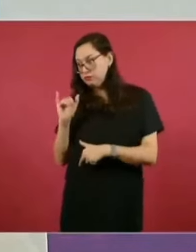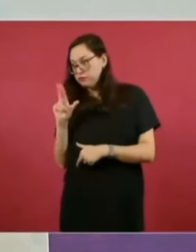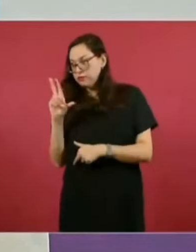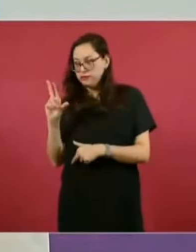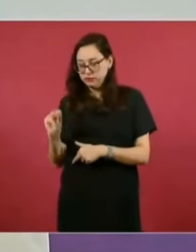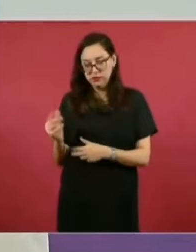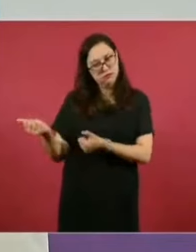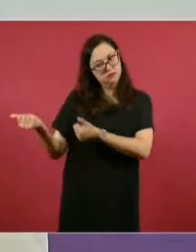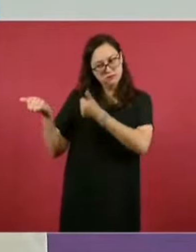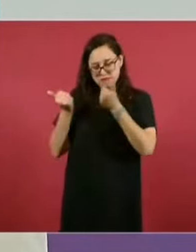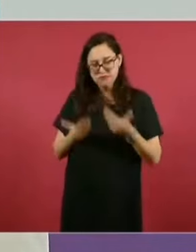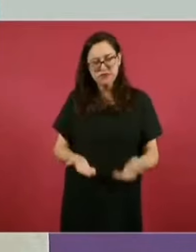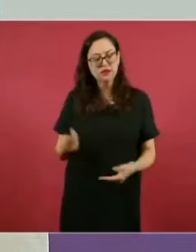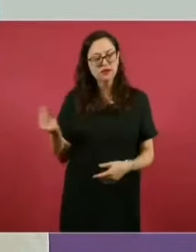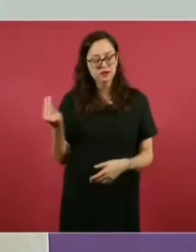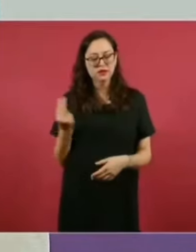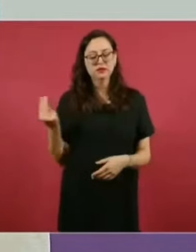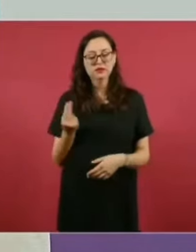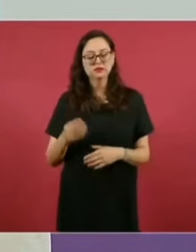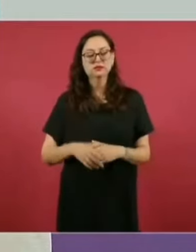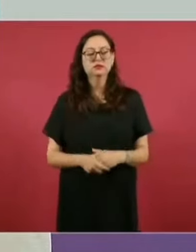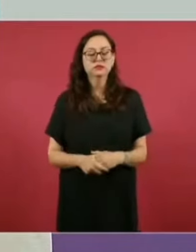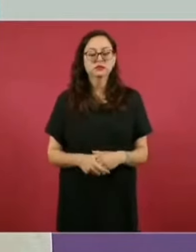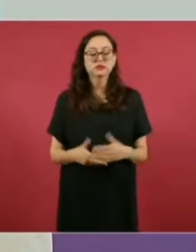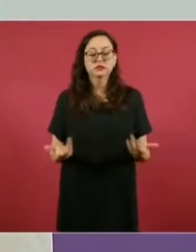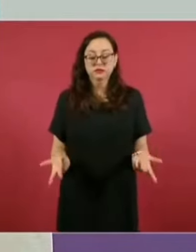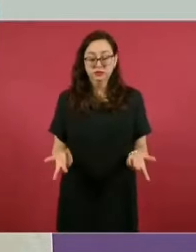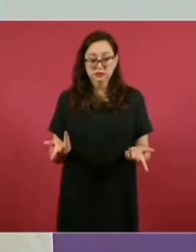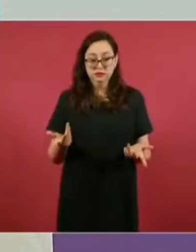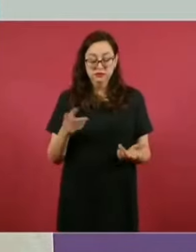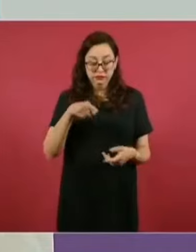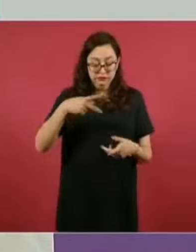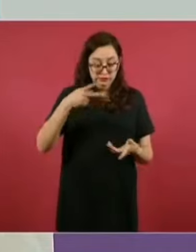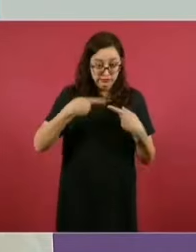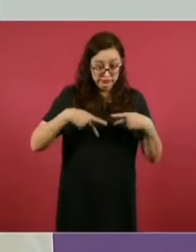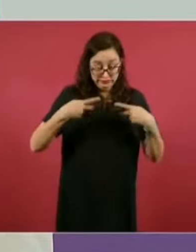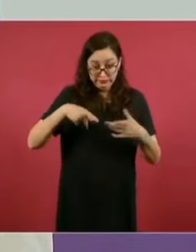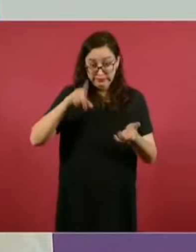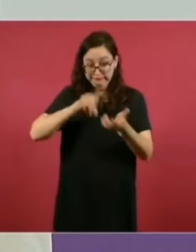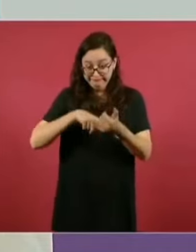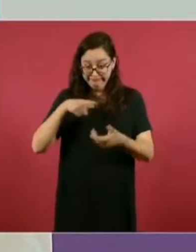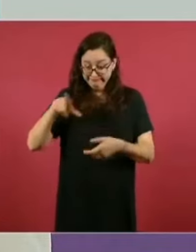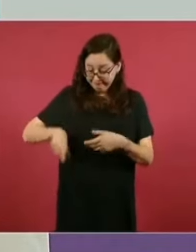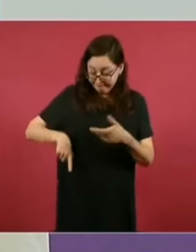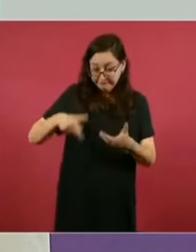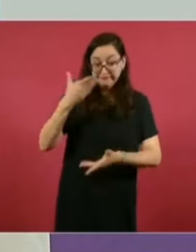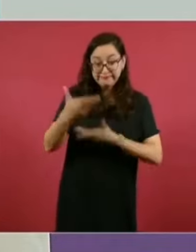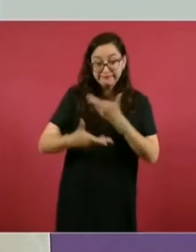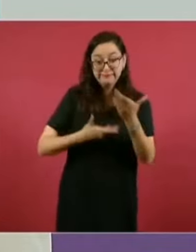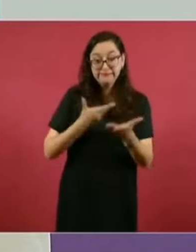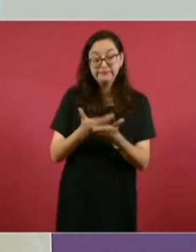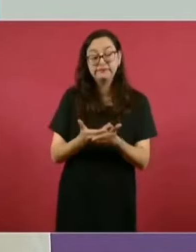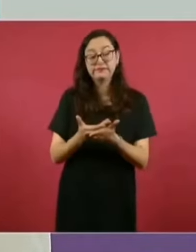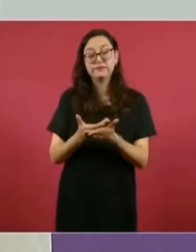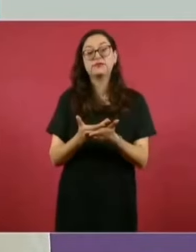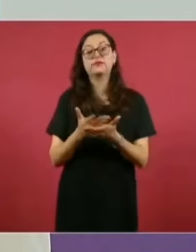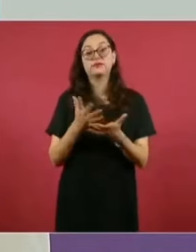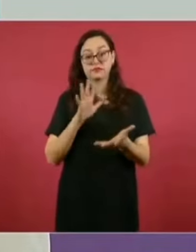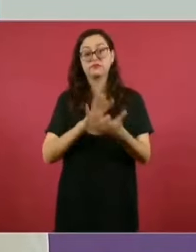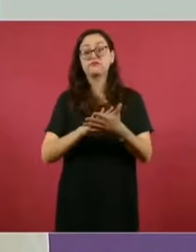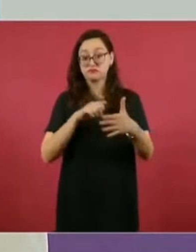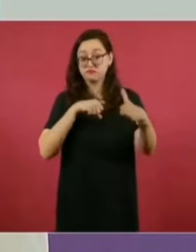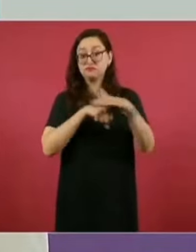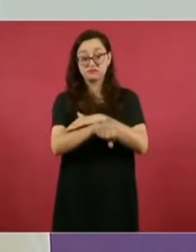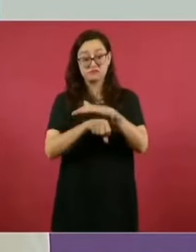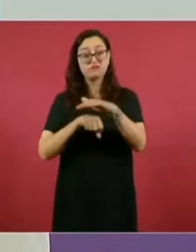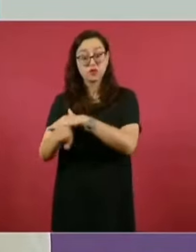caso de extradición. Las principales personas ex servidoras públicas responsables de los hechos se encuentran en prisión, eso